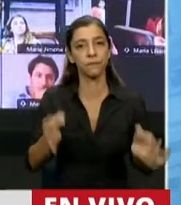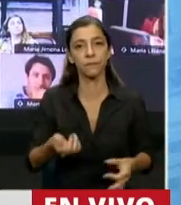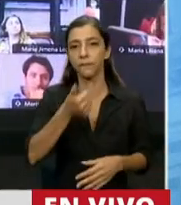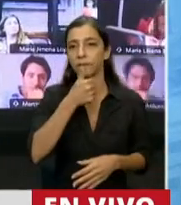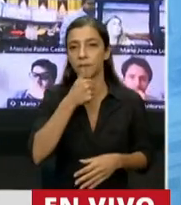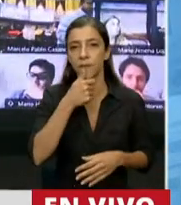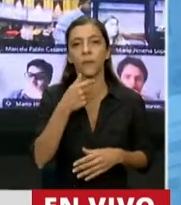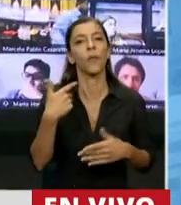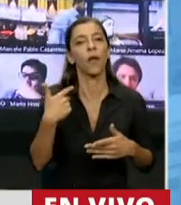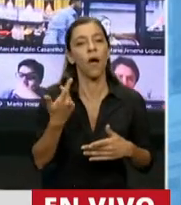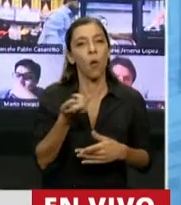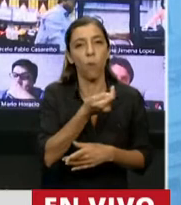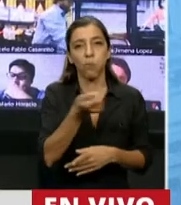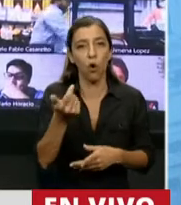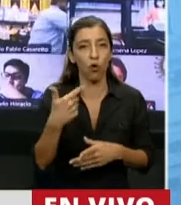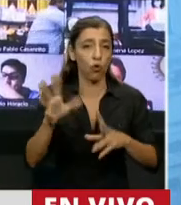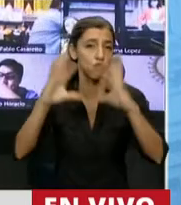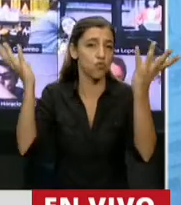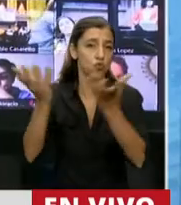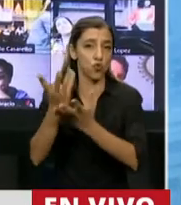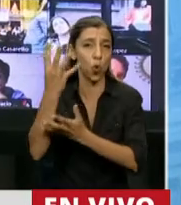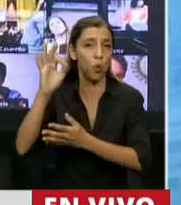afecta al 40% de la población mundial.